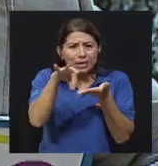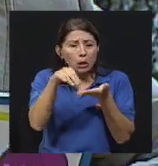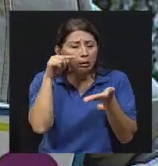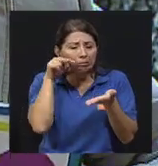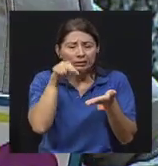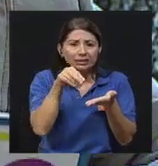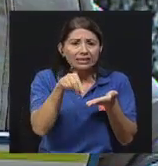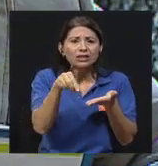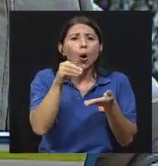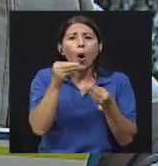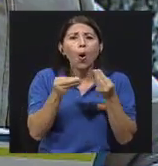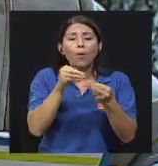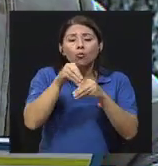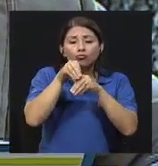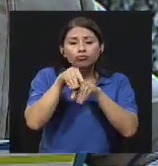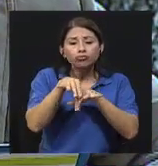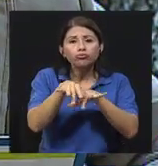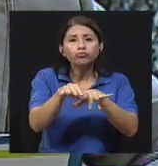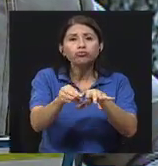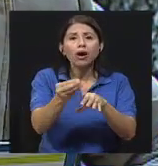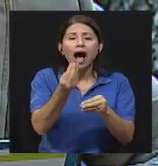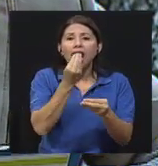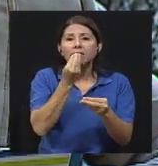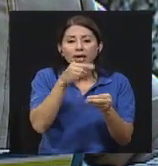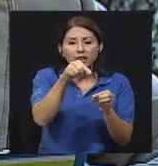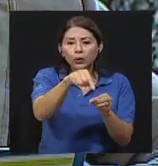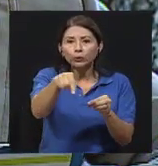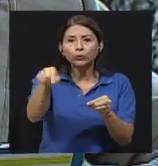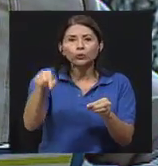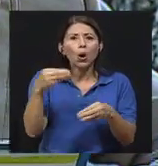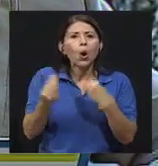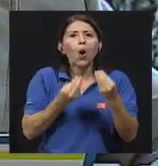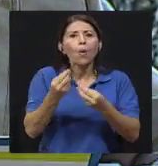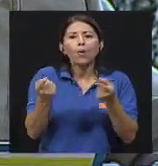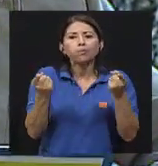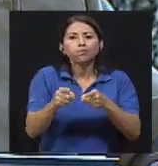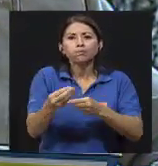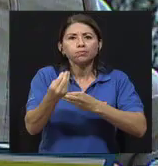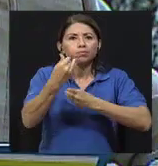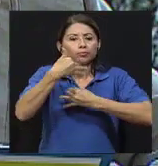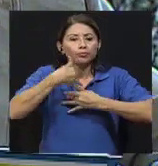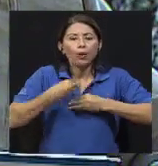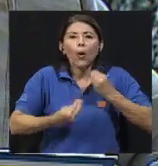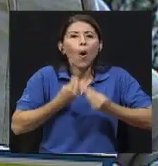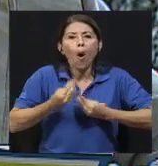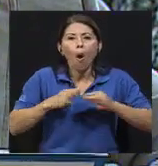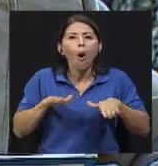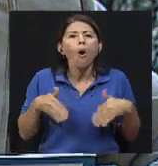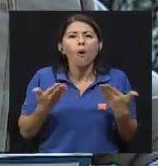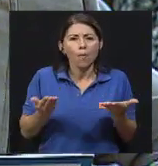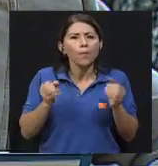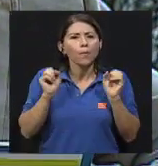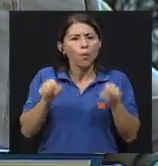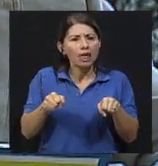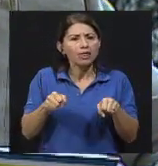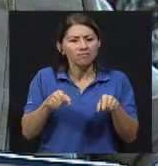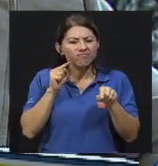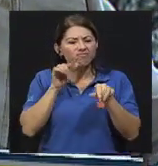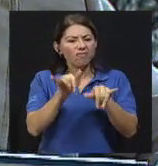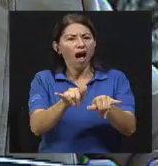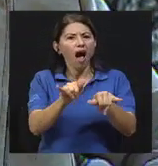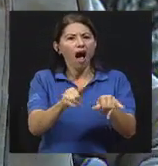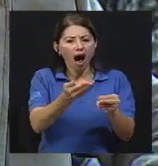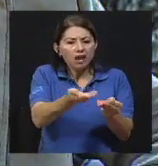alimentos, cómo se reproducen y cómo nos afectan, ¿verdad? Pero, ¿cómo llegan ellos? ¿Cómo llegan estos microorganismos a